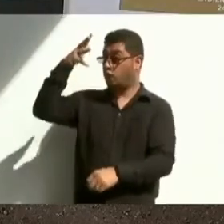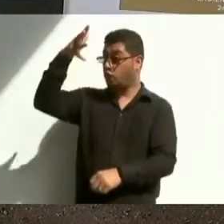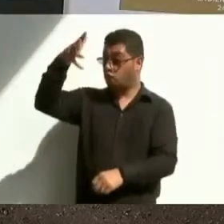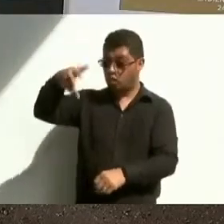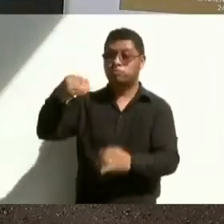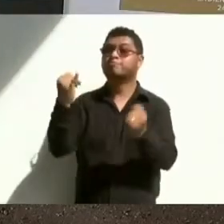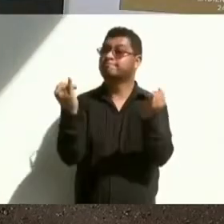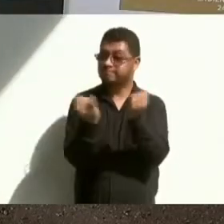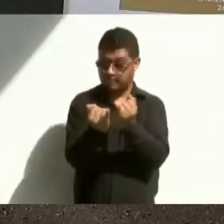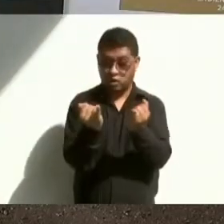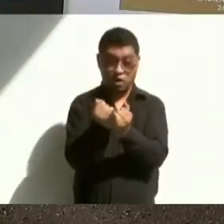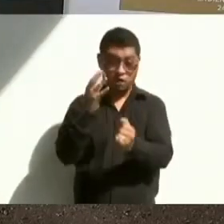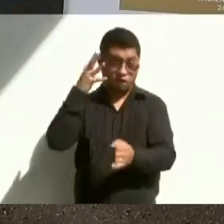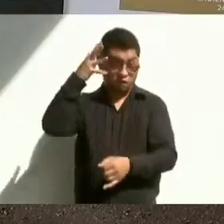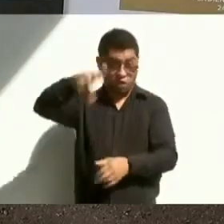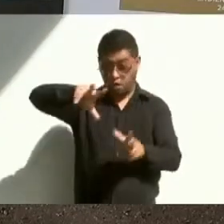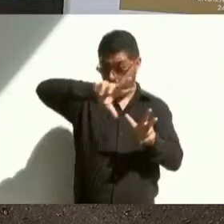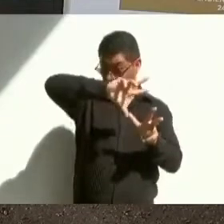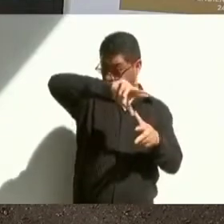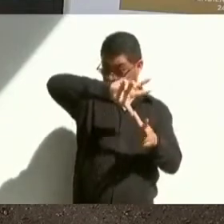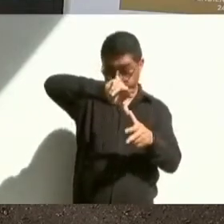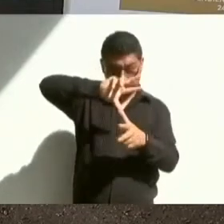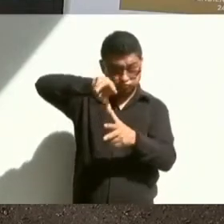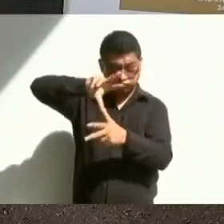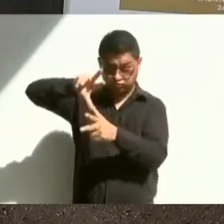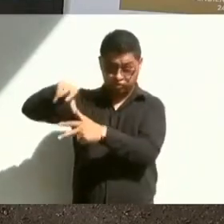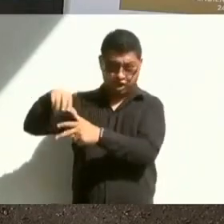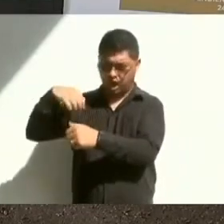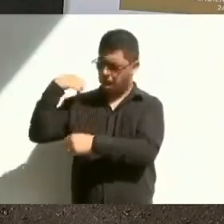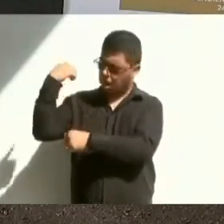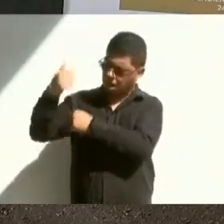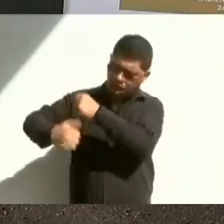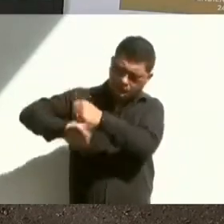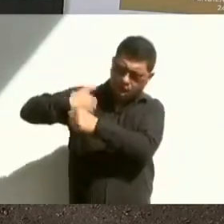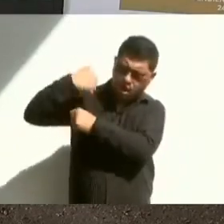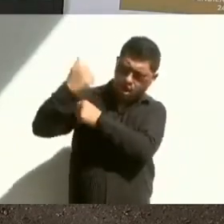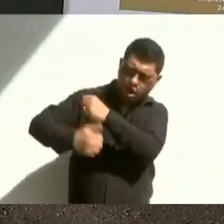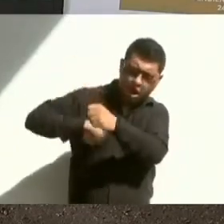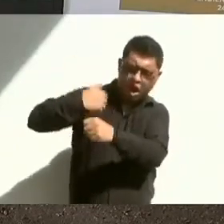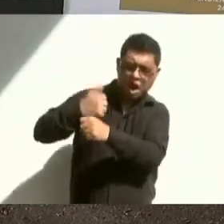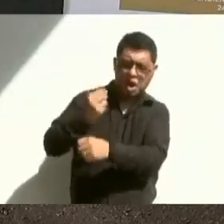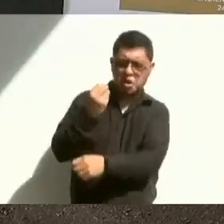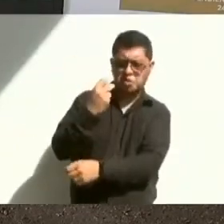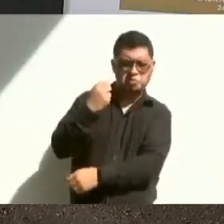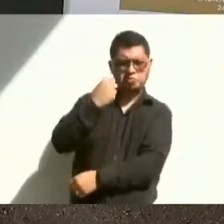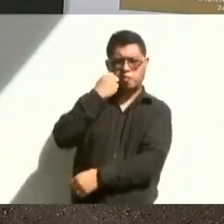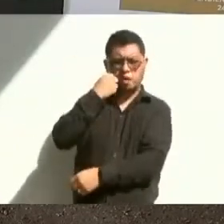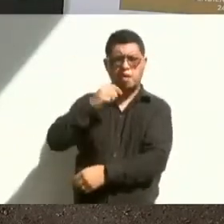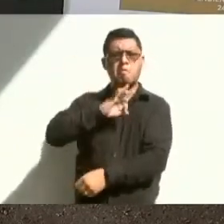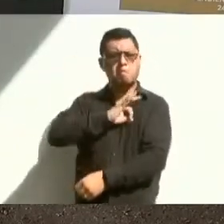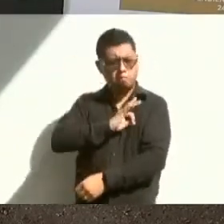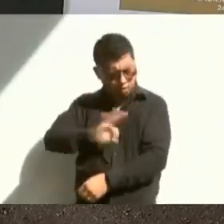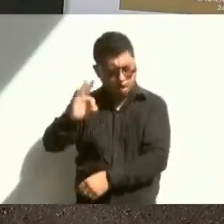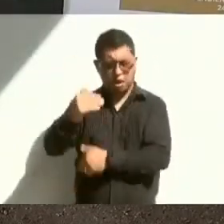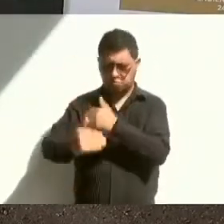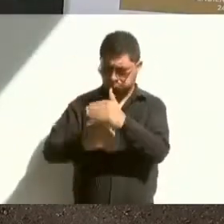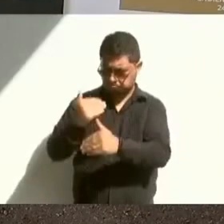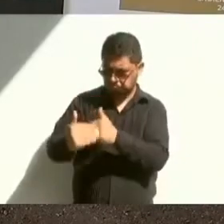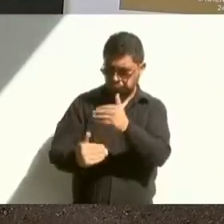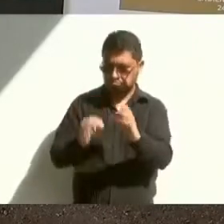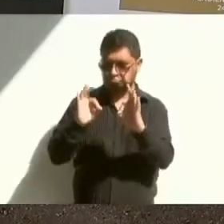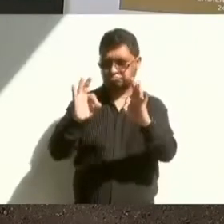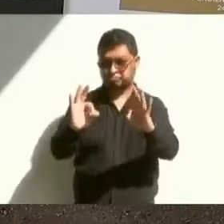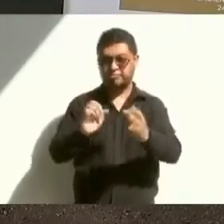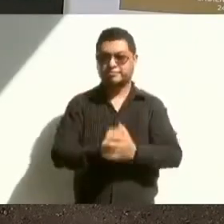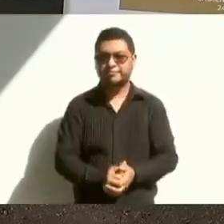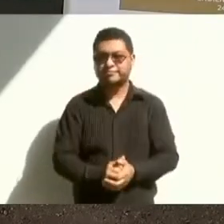previendo ciclos de varios años para la planeación de las microcuencas hidráulicas. En cuanto a los